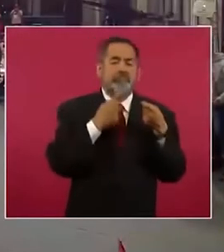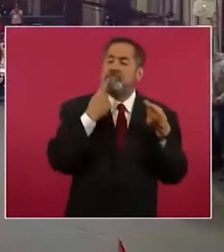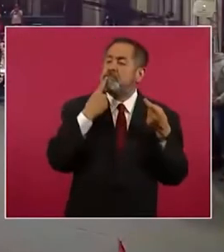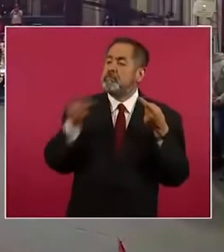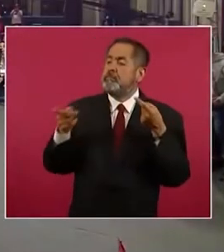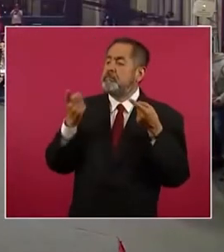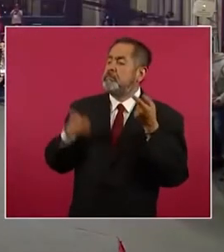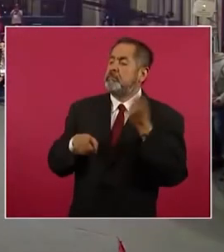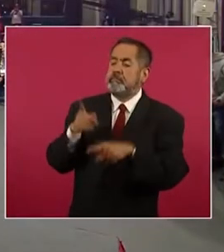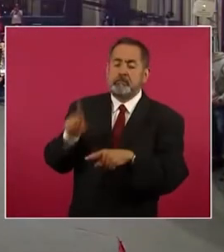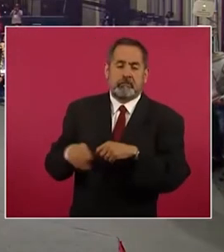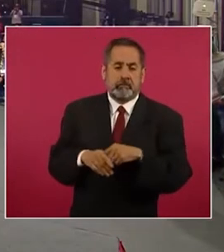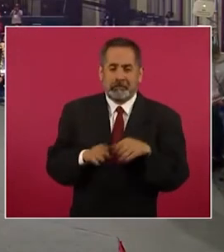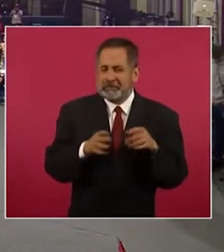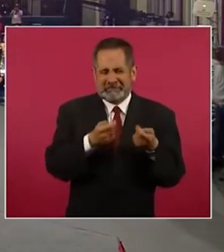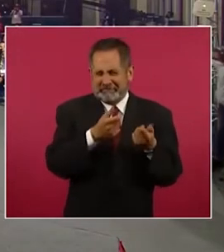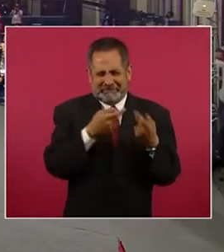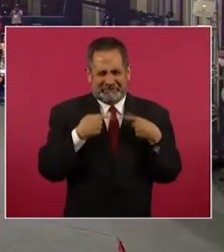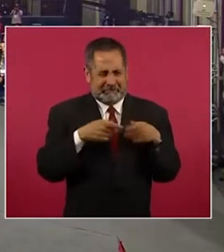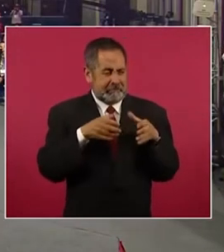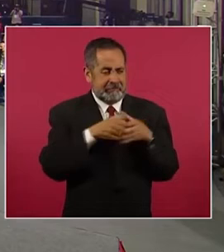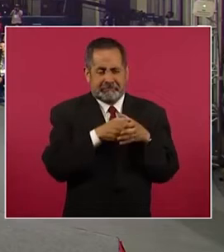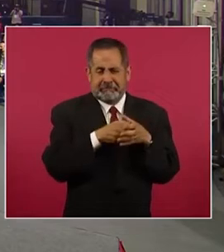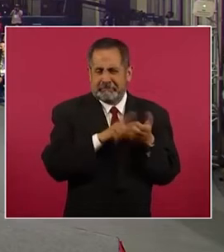un grupo compacto